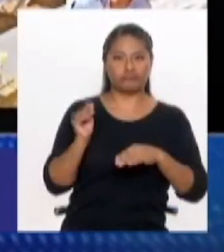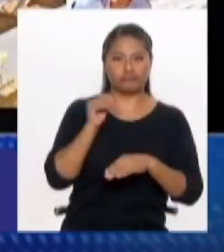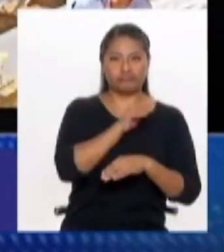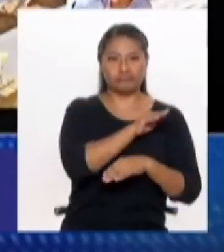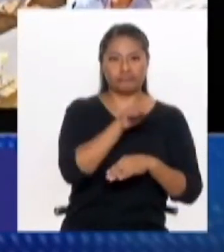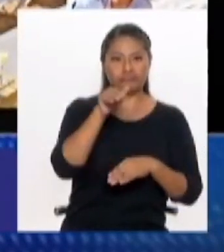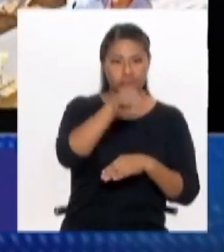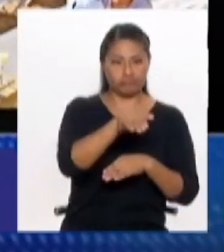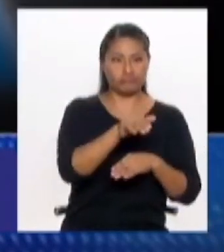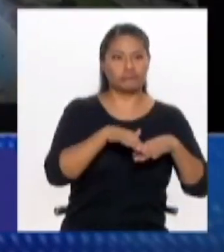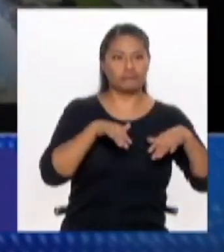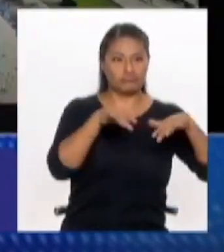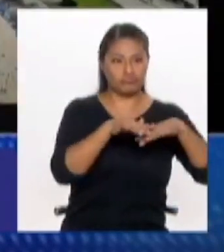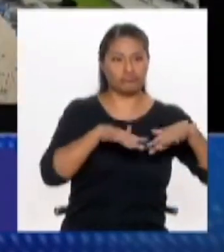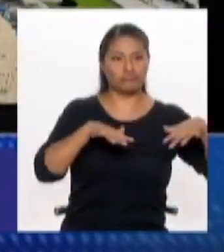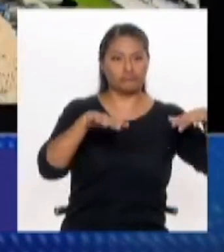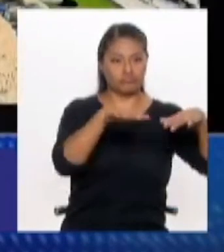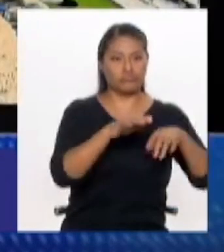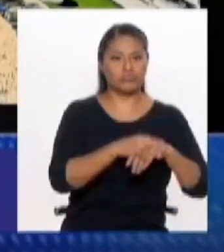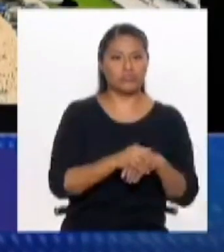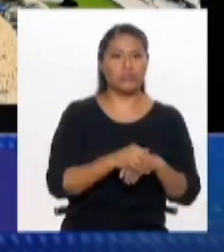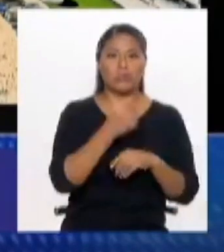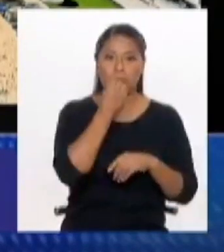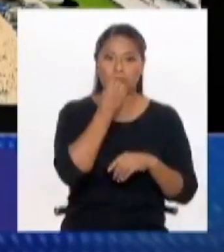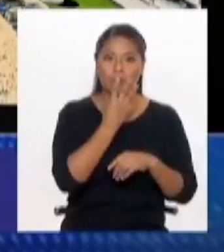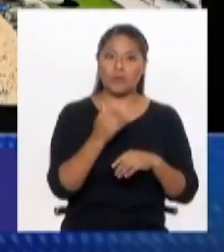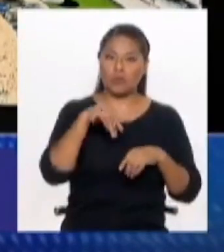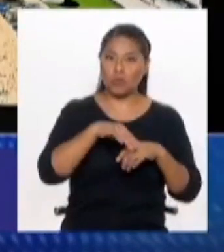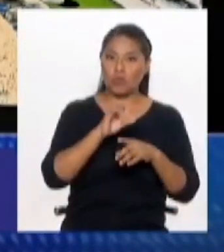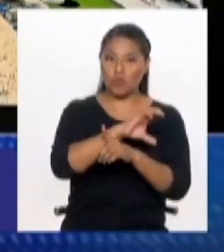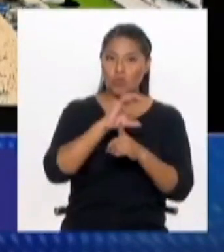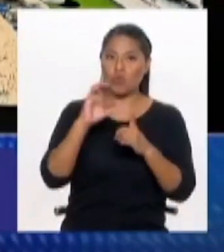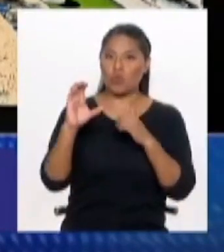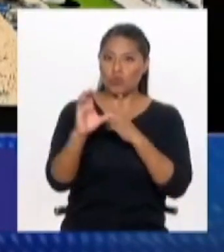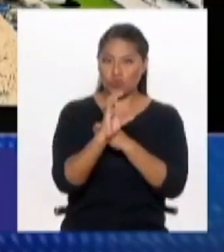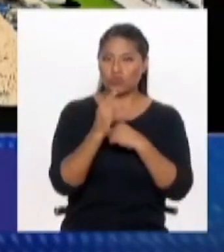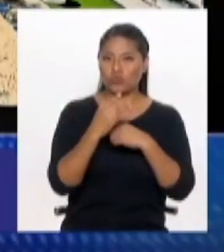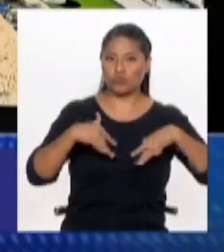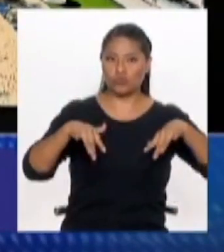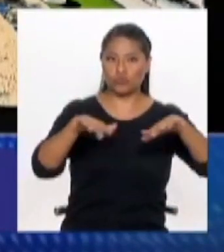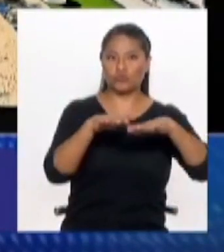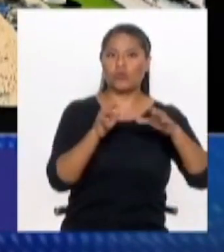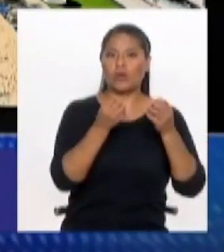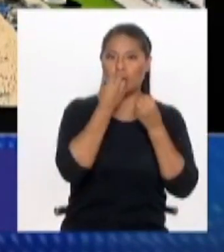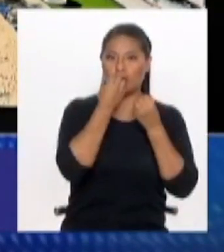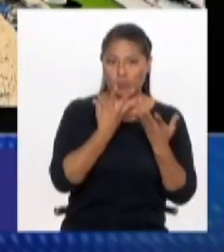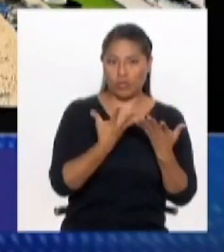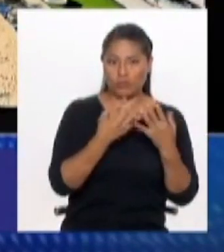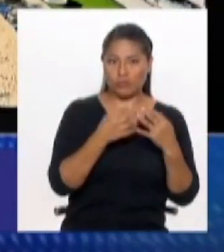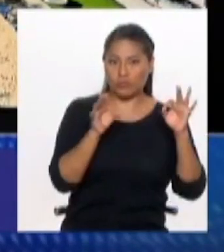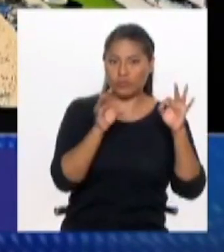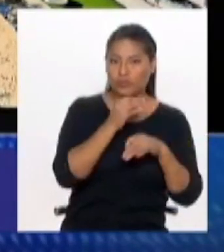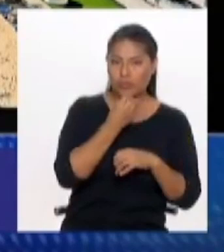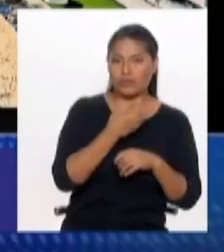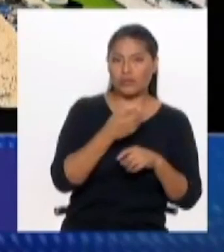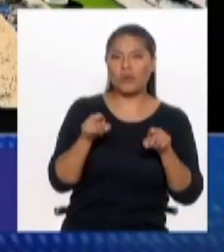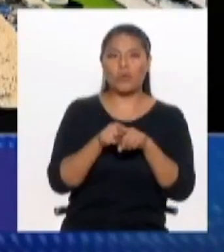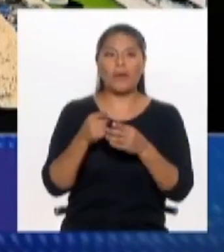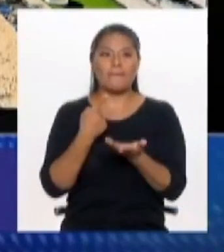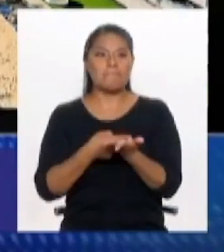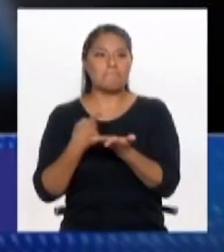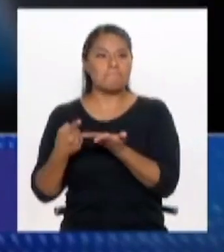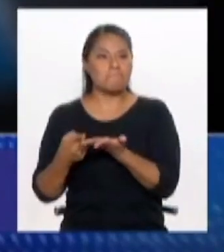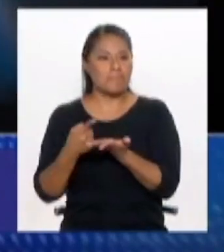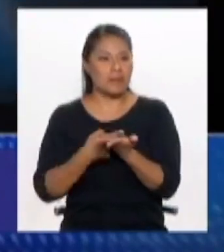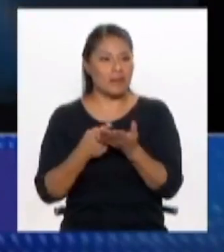ciudadanos quieren, que deberían hacerse unos núcleos culturales también en San Juan del Urigancho. Entonces ese plan, que es como una mirada